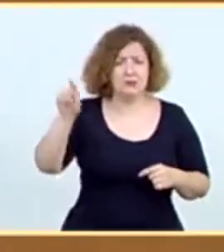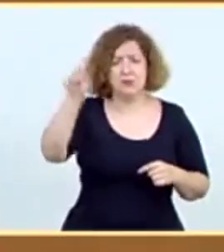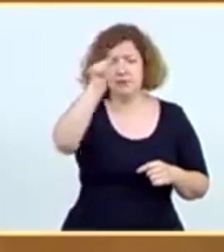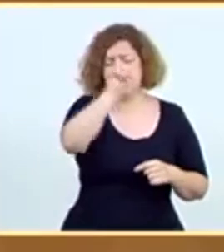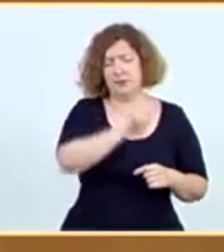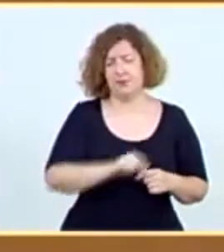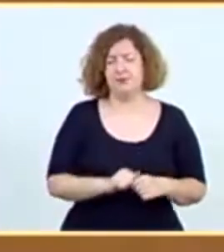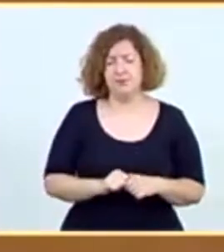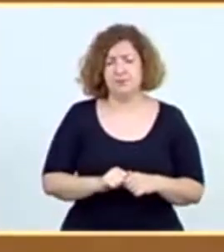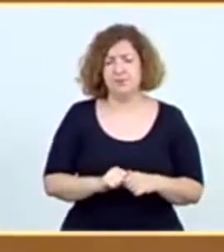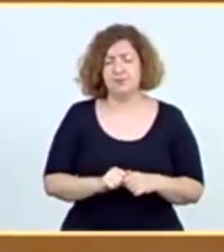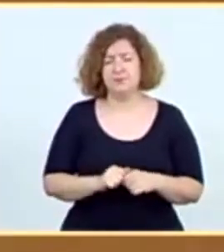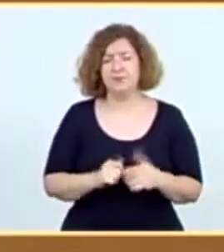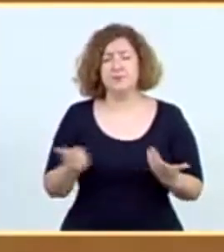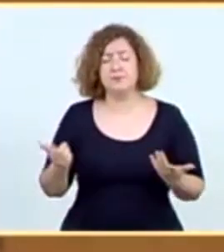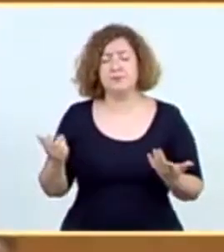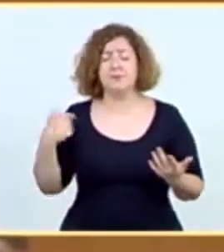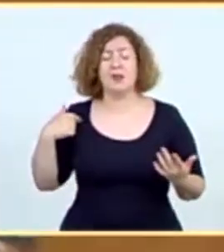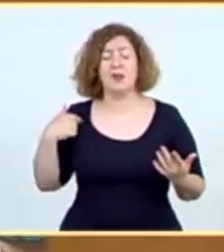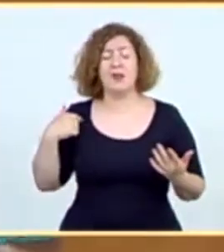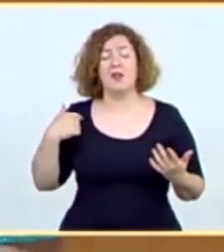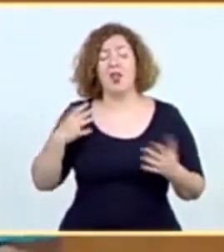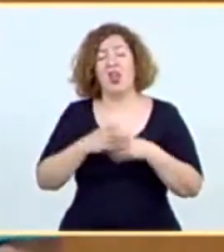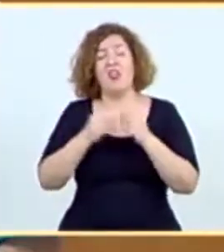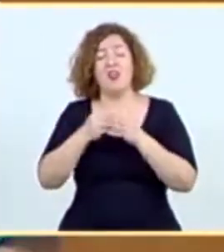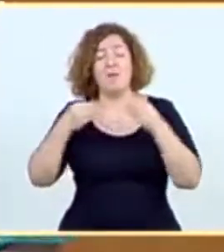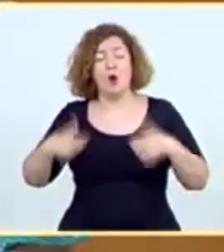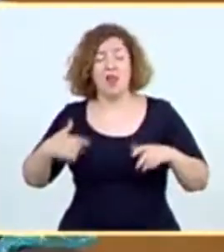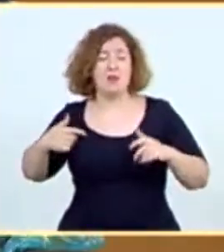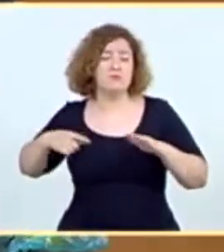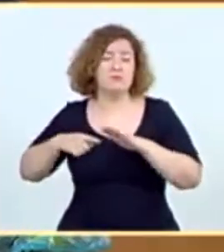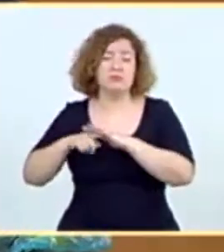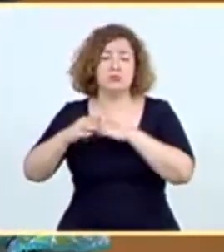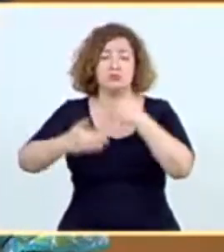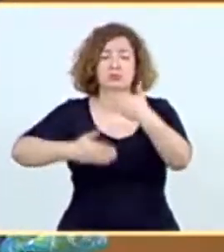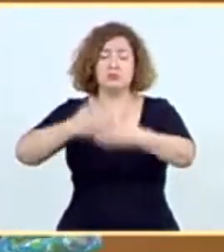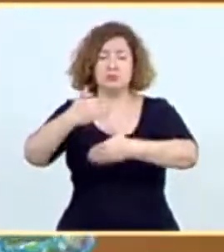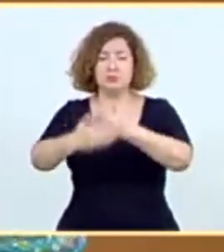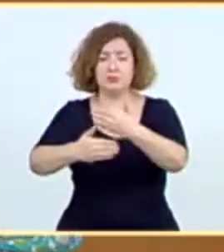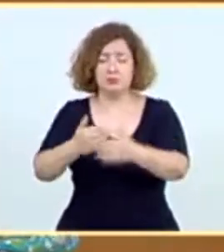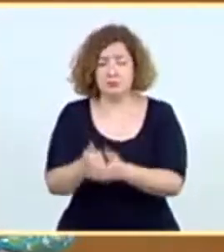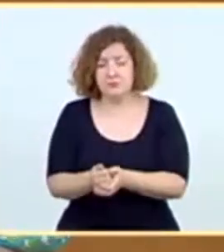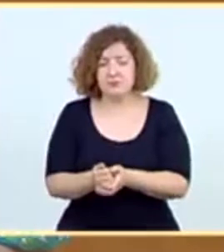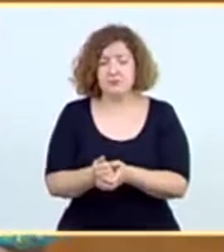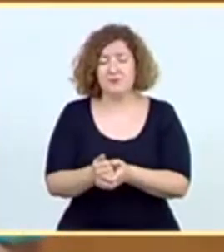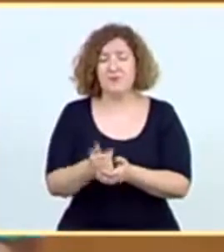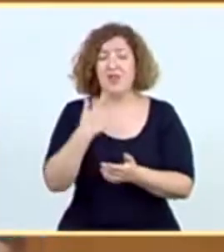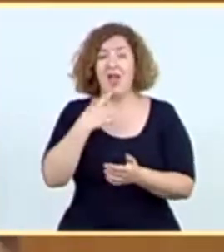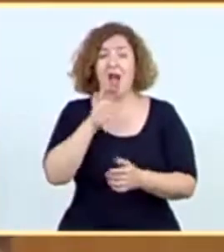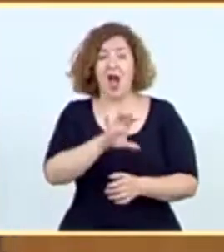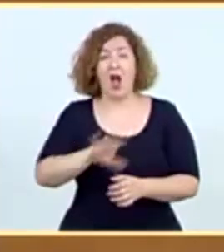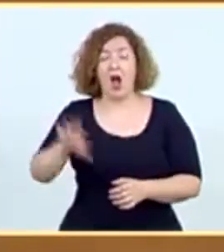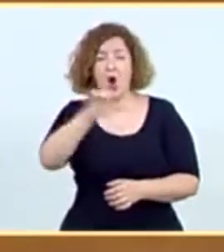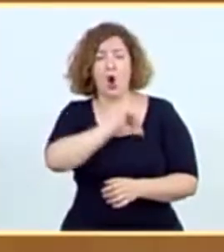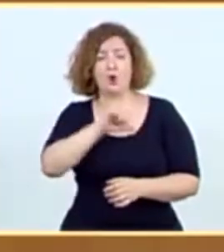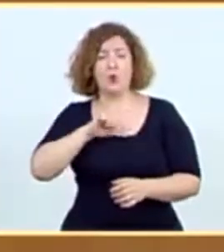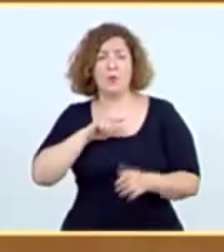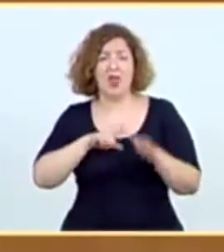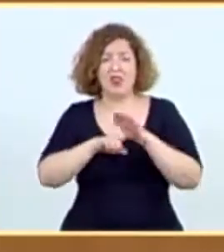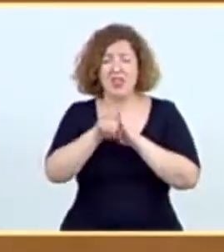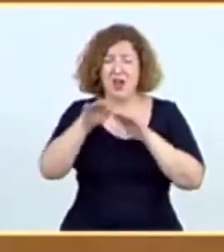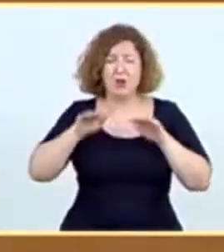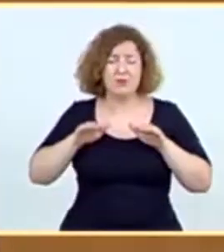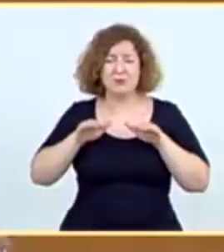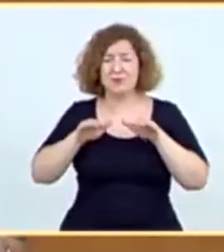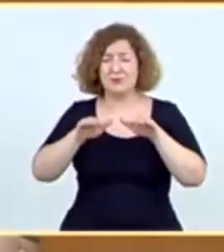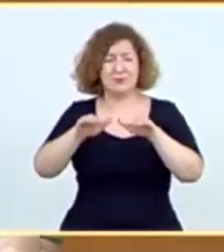A lo largo de esta travesía democrática, el impulso, ciertamente, del desarrollo de las distintas autonomías no ha sido por igual. Y